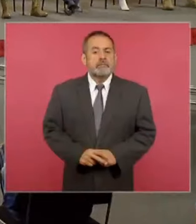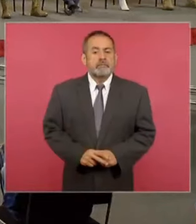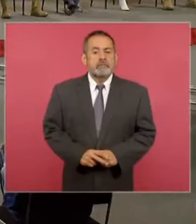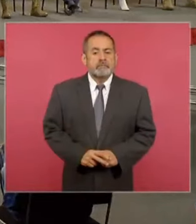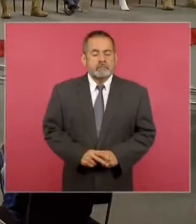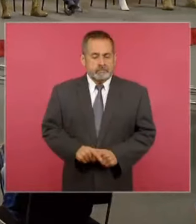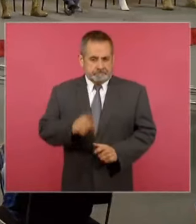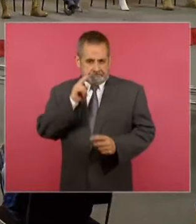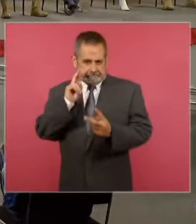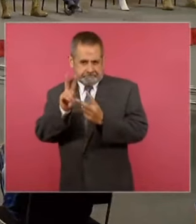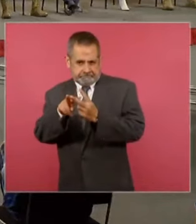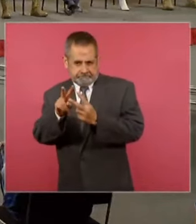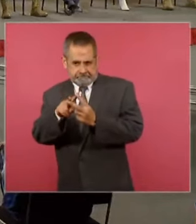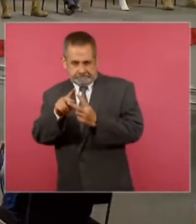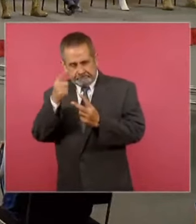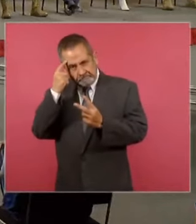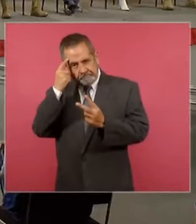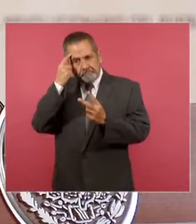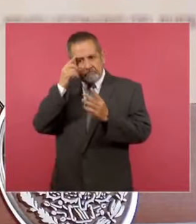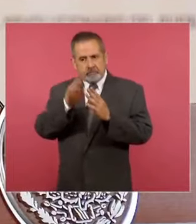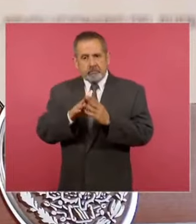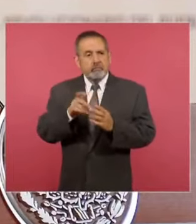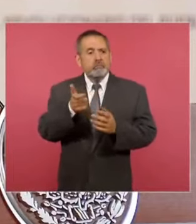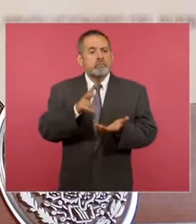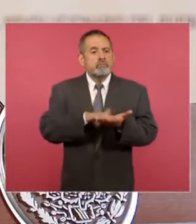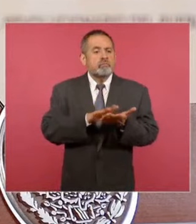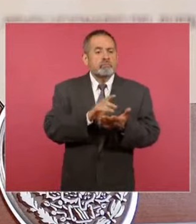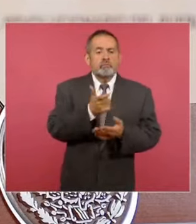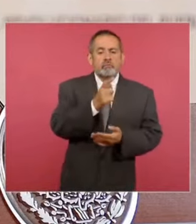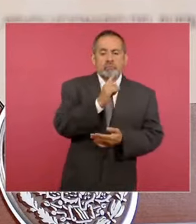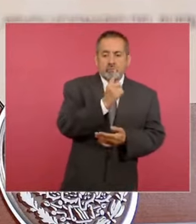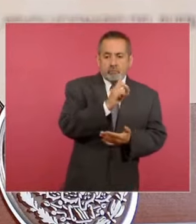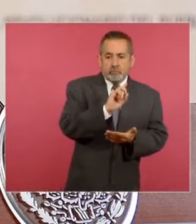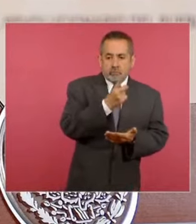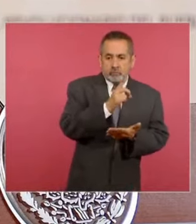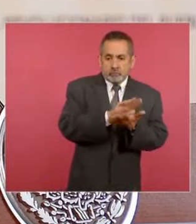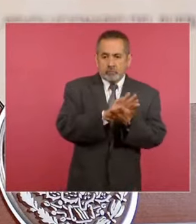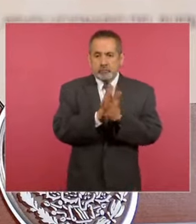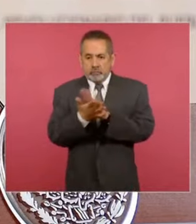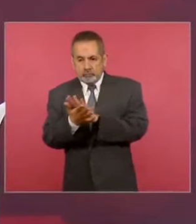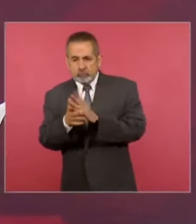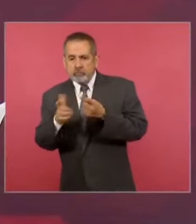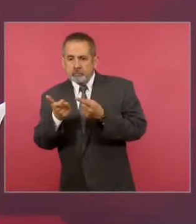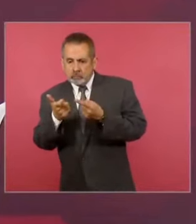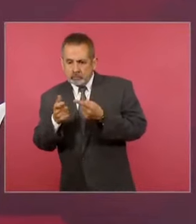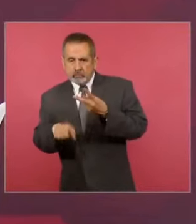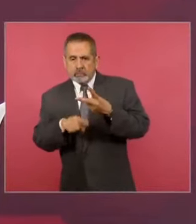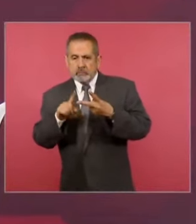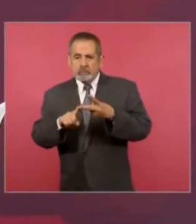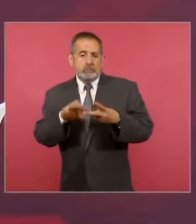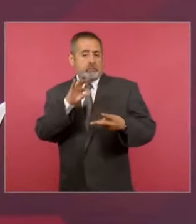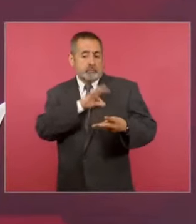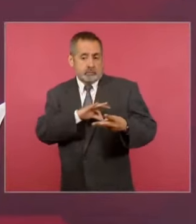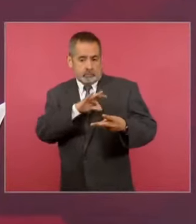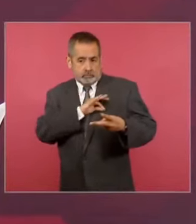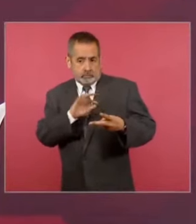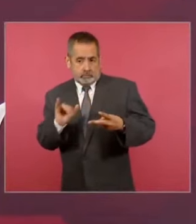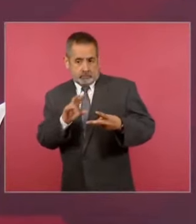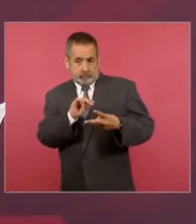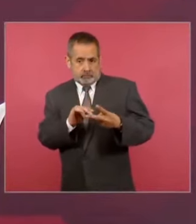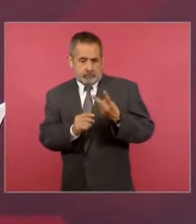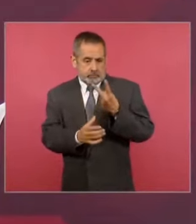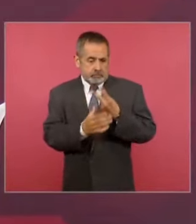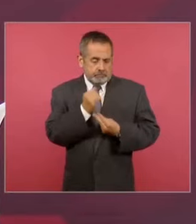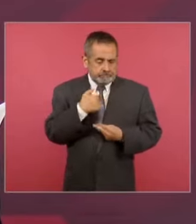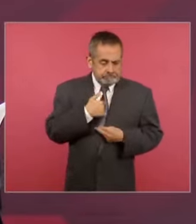en dos factores, en dos temas, el tipo cambiario y si cobran o no comisión y cuánto cobran. Hay que combinar los dos para